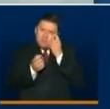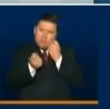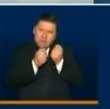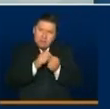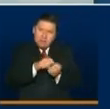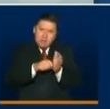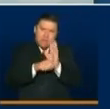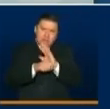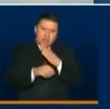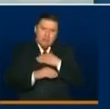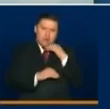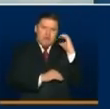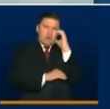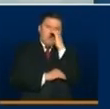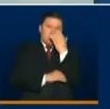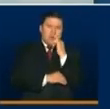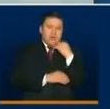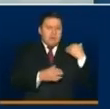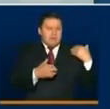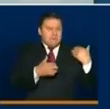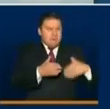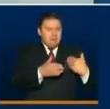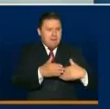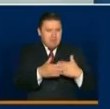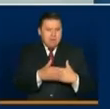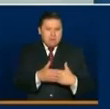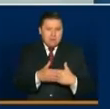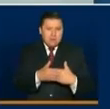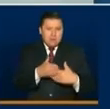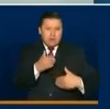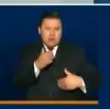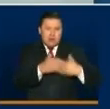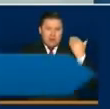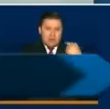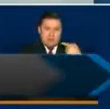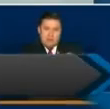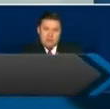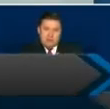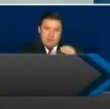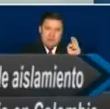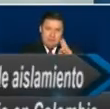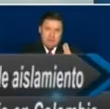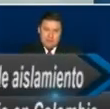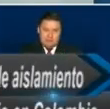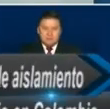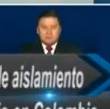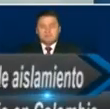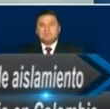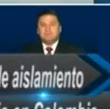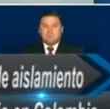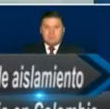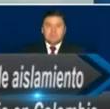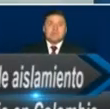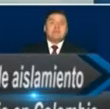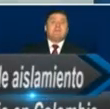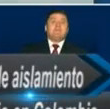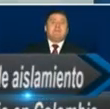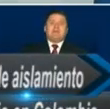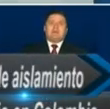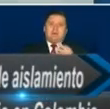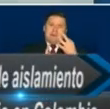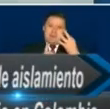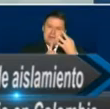en nuestro país, como lo hemos venido haciendo desde comienzos del mes de marzo. Y hay un tercer